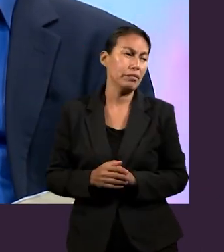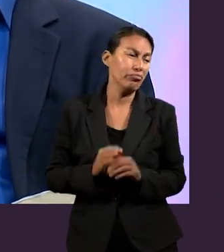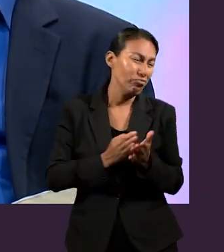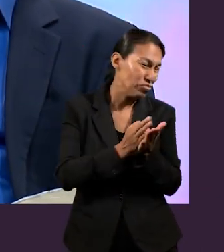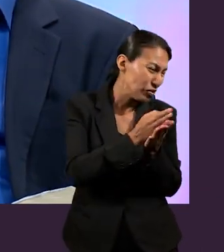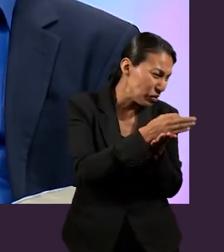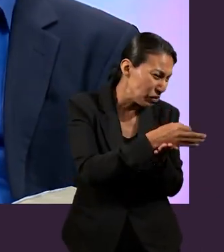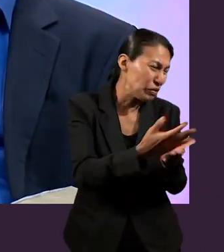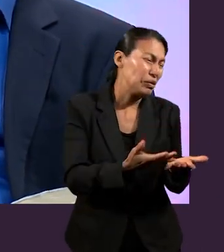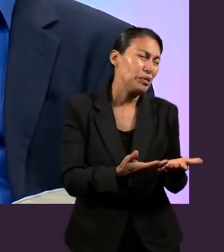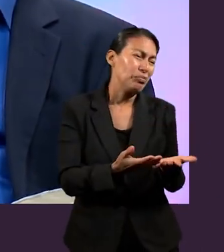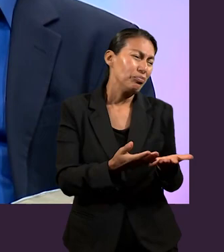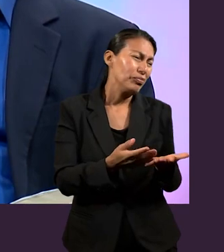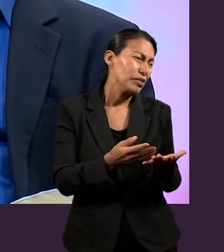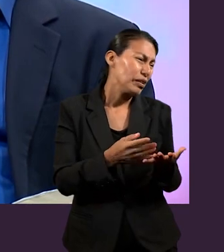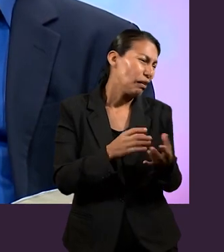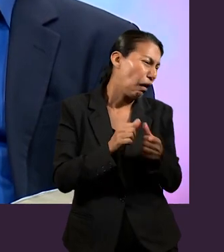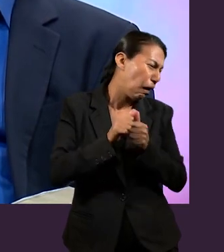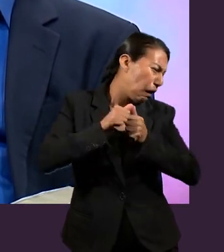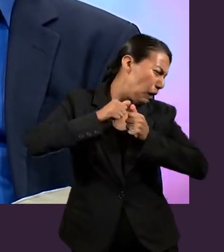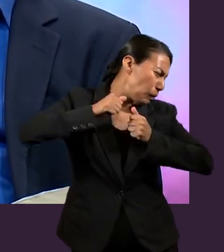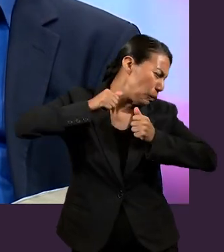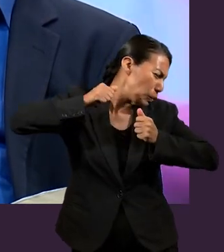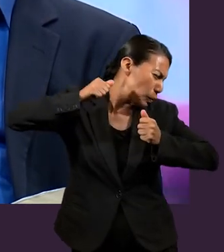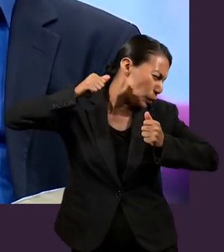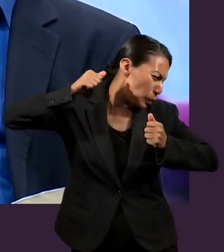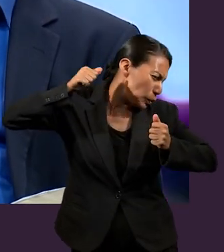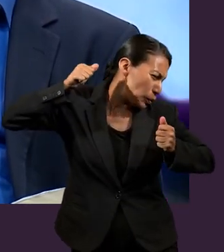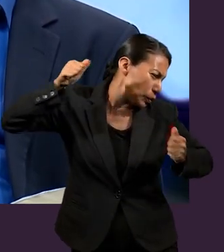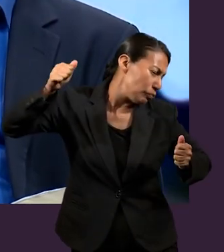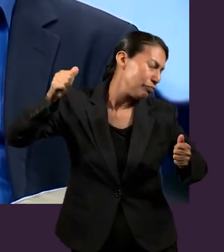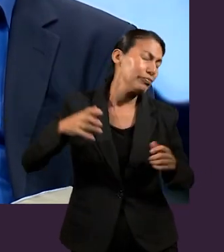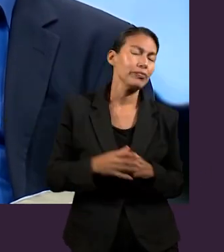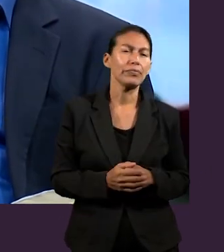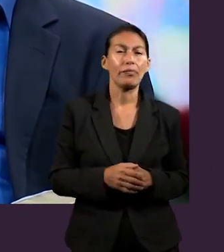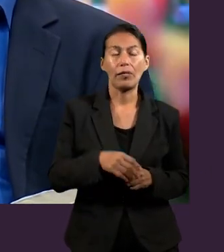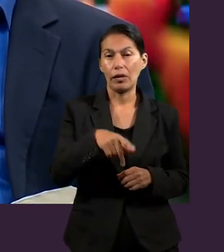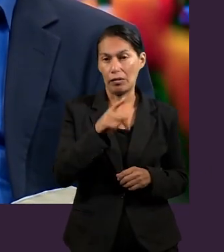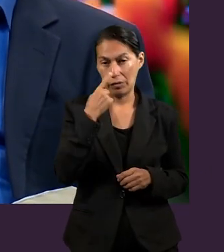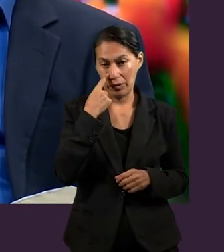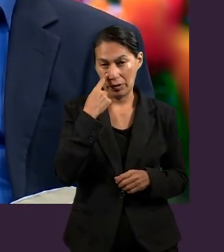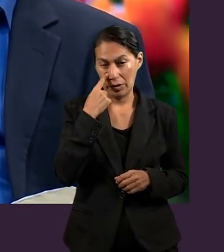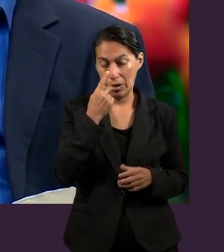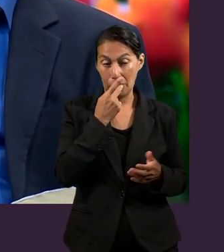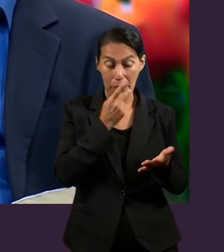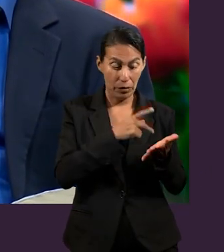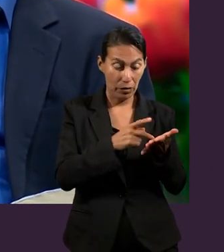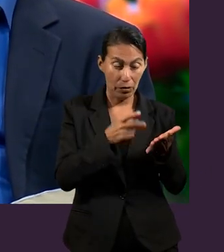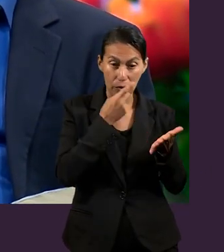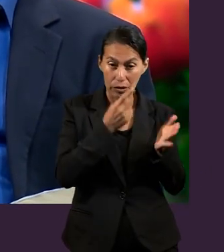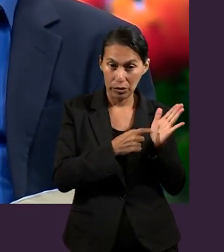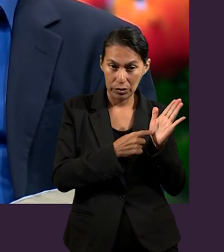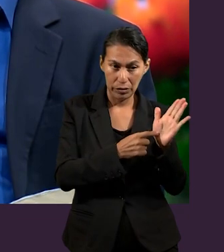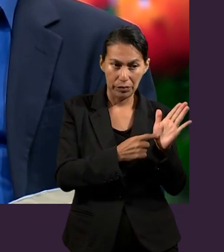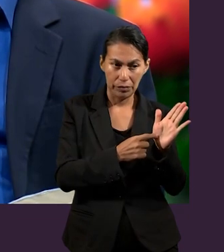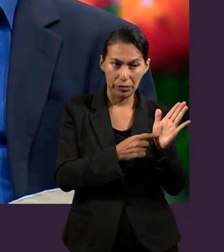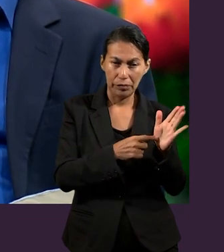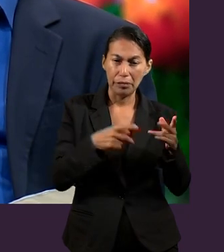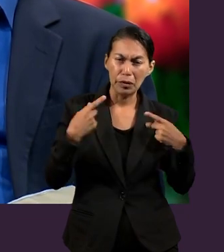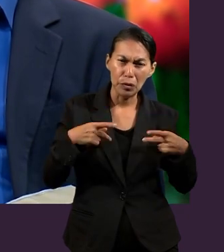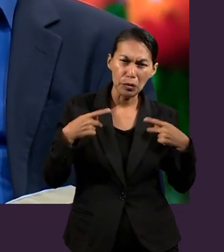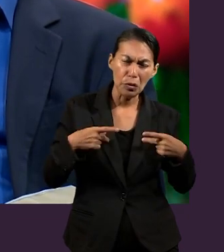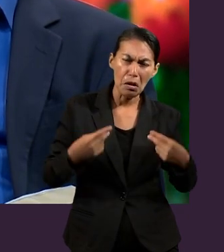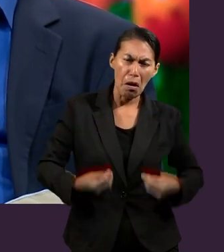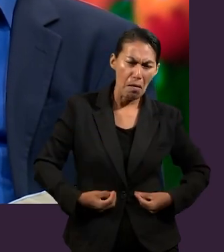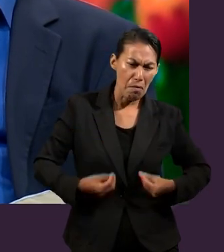totalmente desviados, totalmente alejados del ideal, de la pureza del Evangelio. Y aquí el apóstol